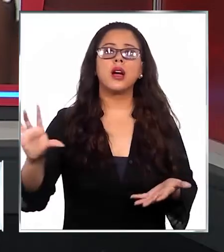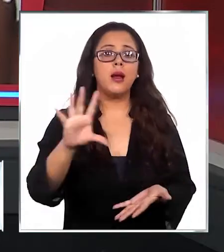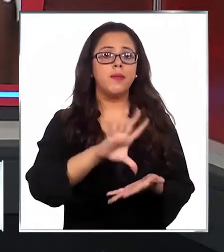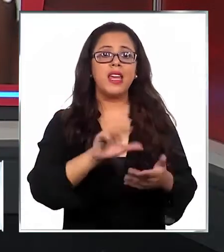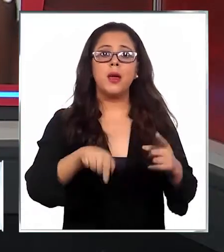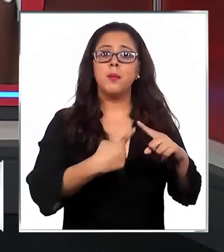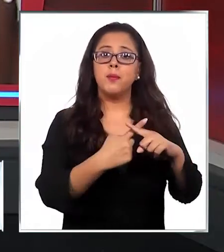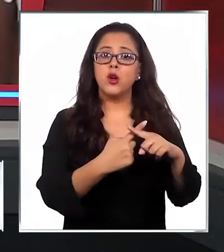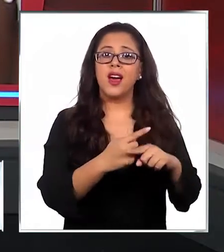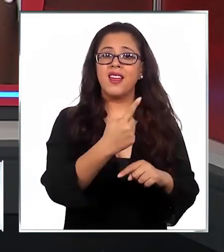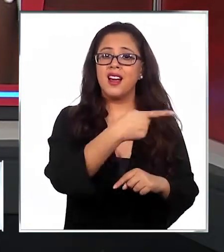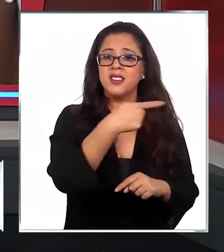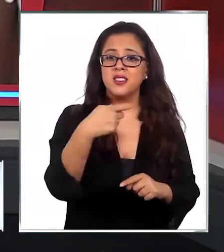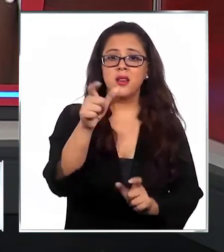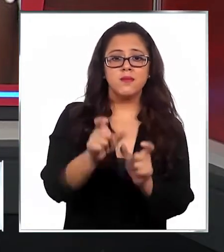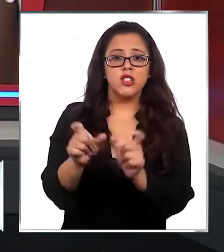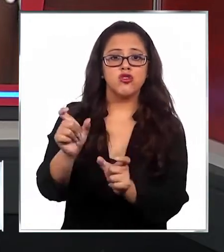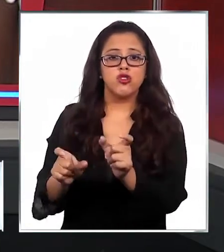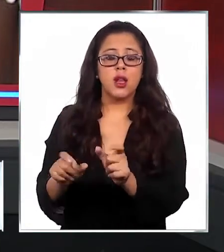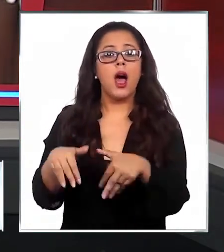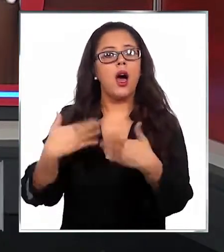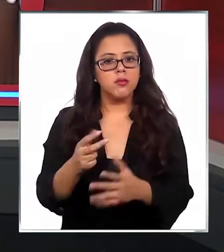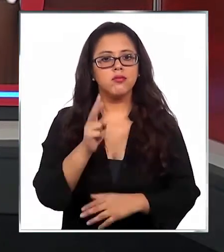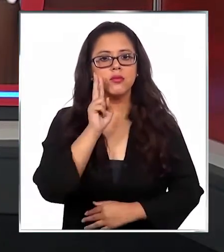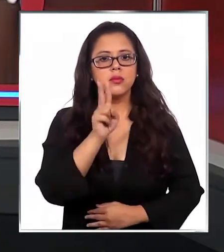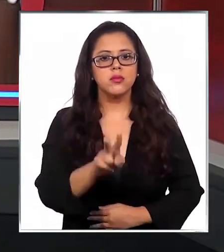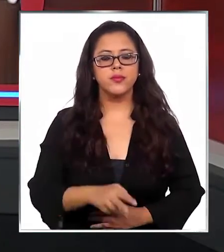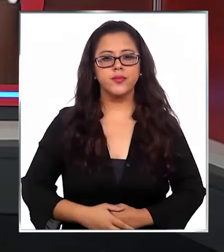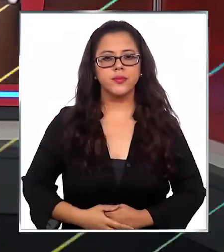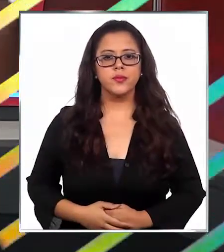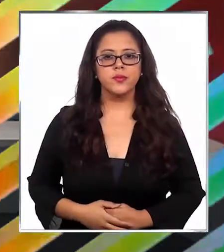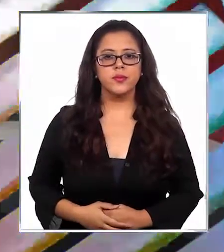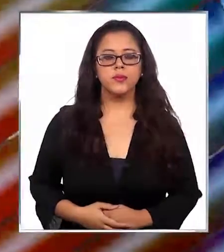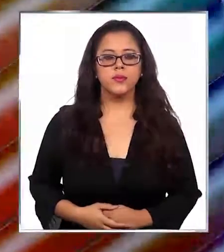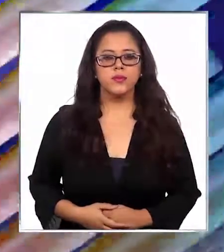por cada 100 habitantes, nos informa Antofagasta Televisión.